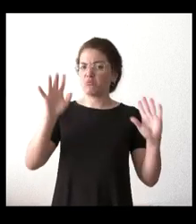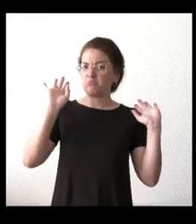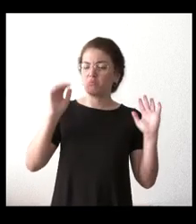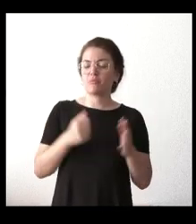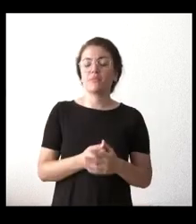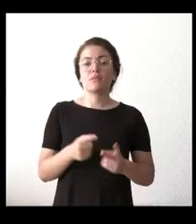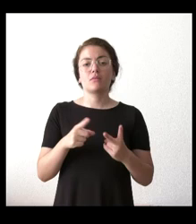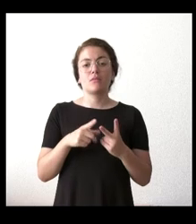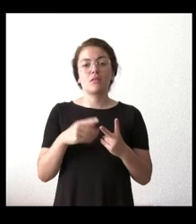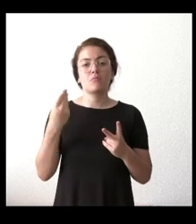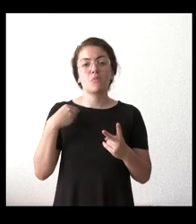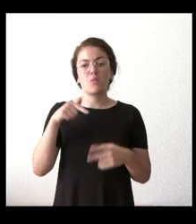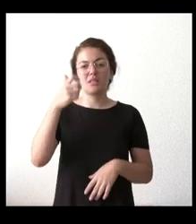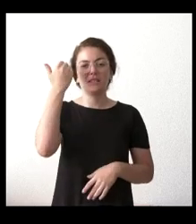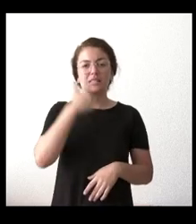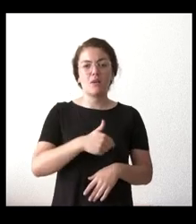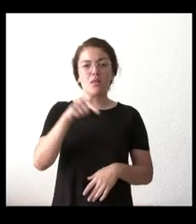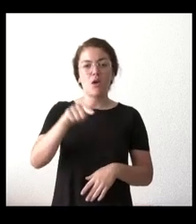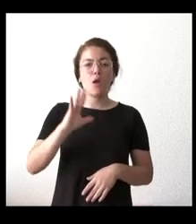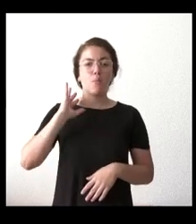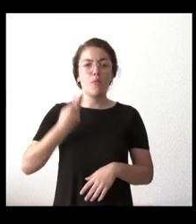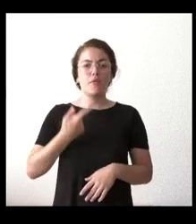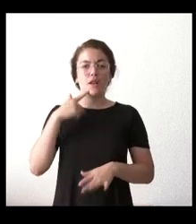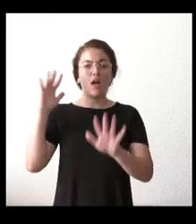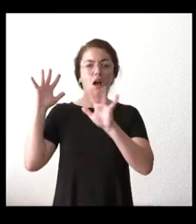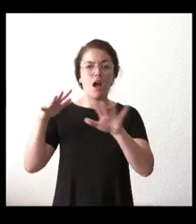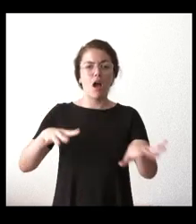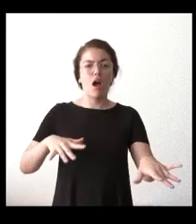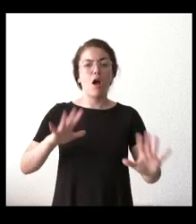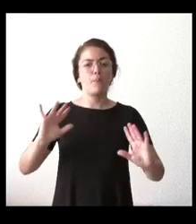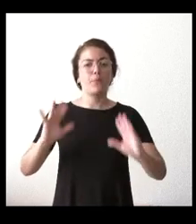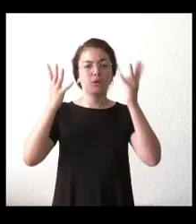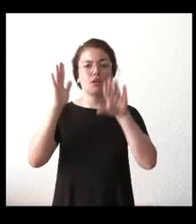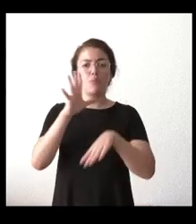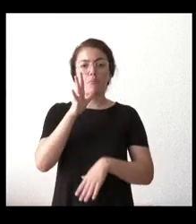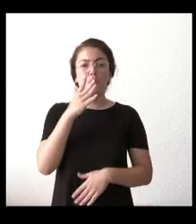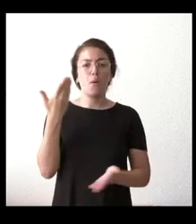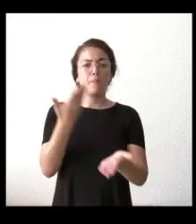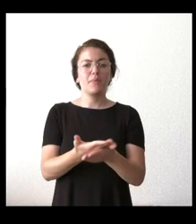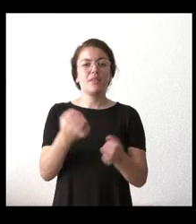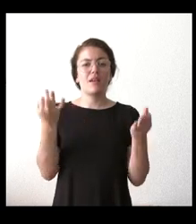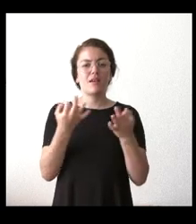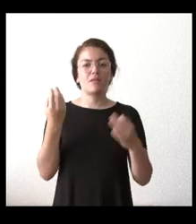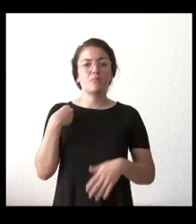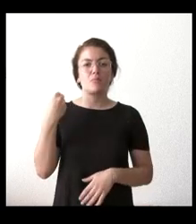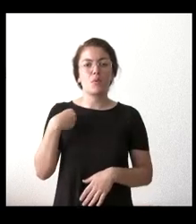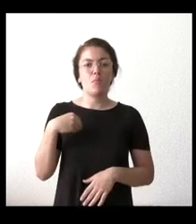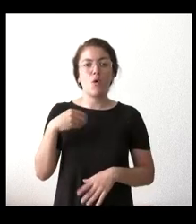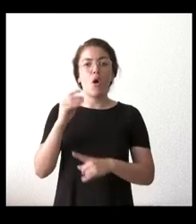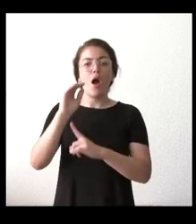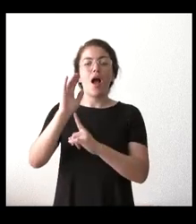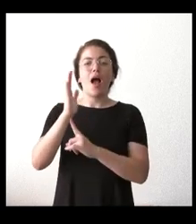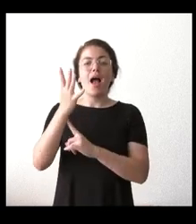para este sábado he convocado una protesta en Ponferrada los convocantes piden entre otras cuestiones que haya una moratoria eólica cero para que